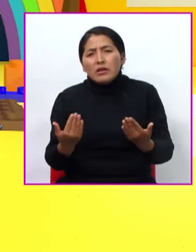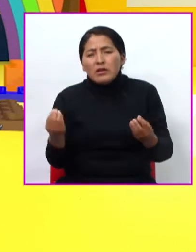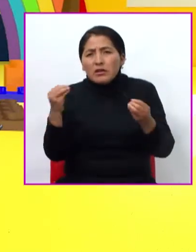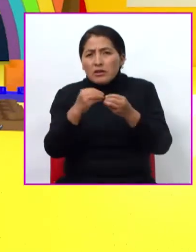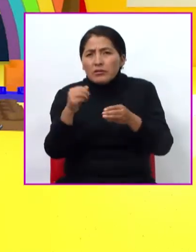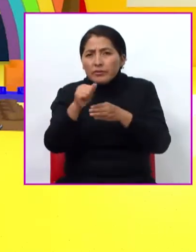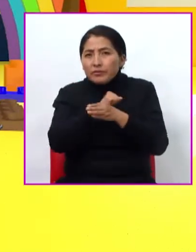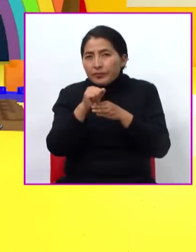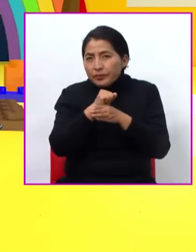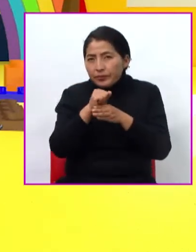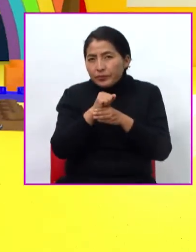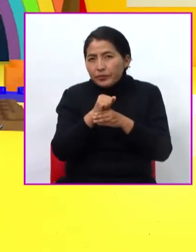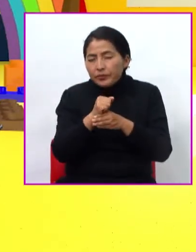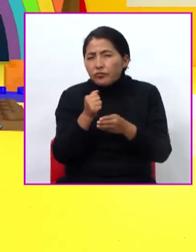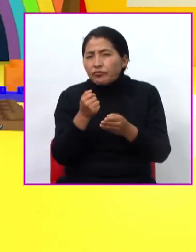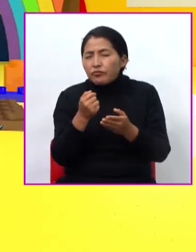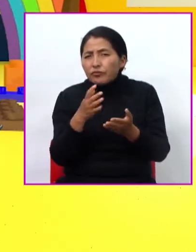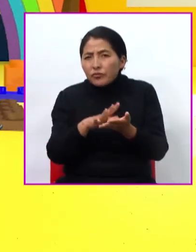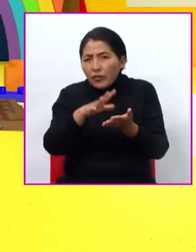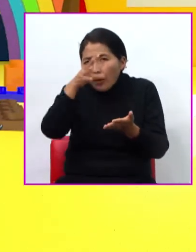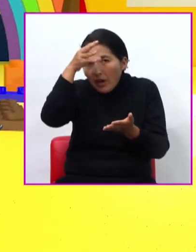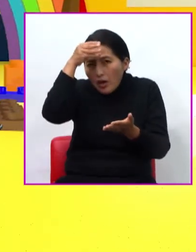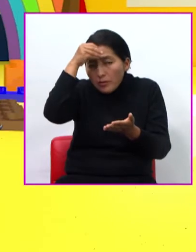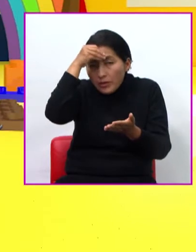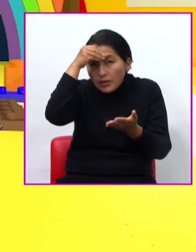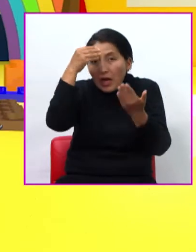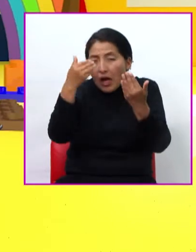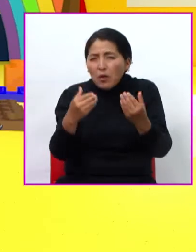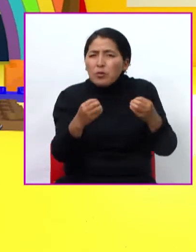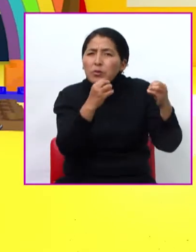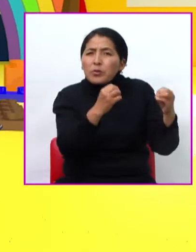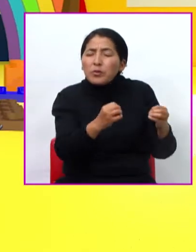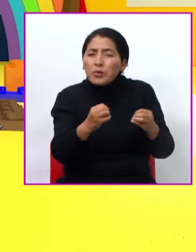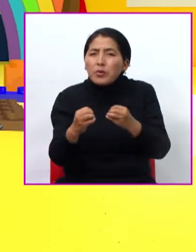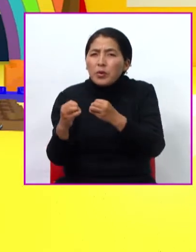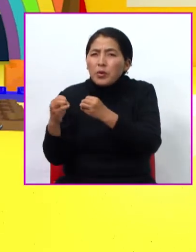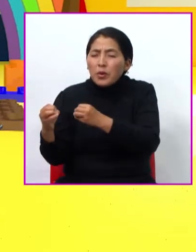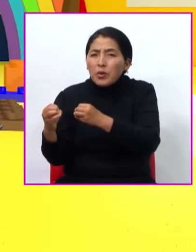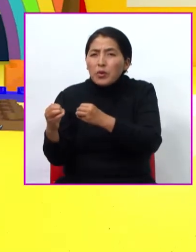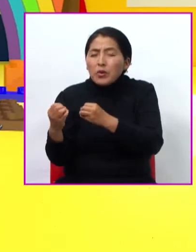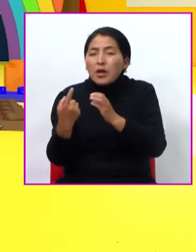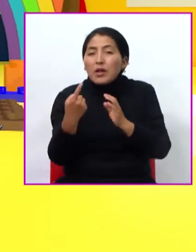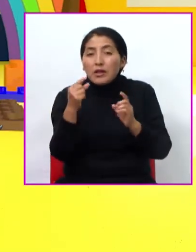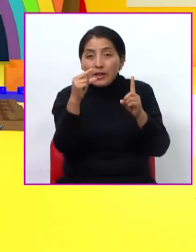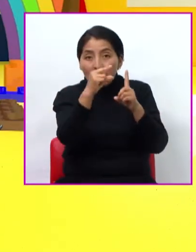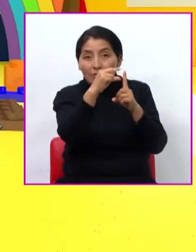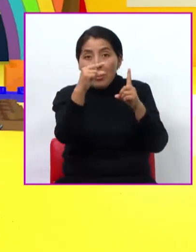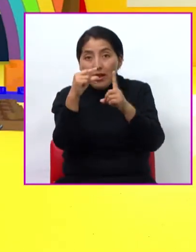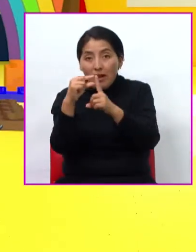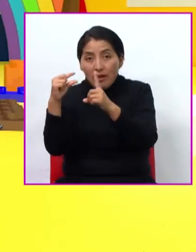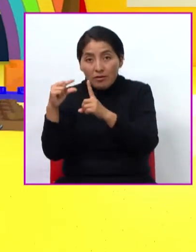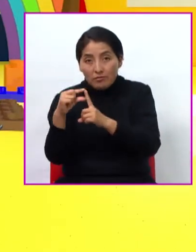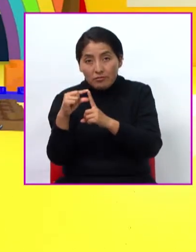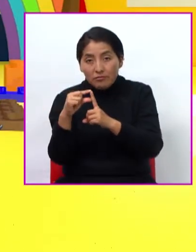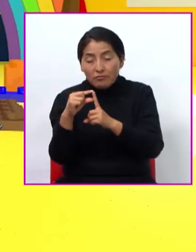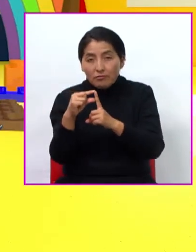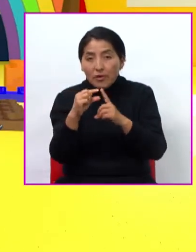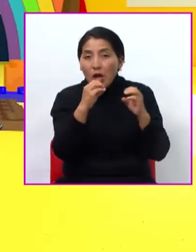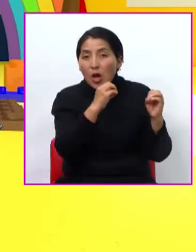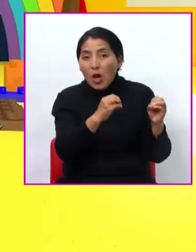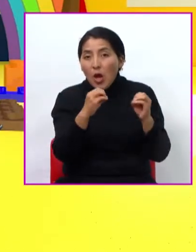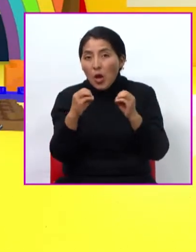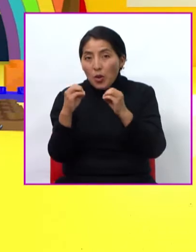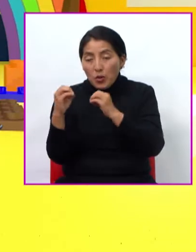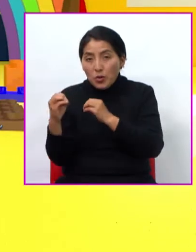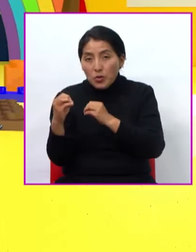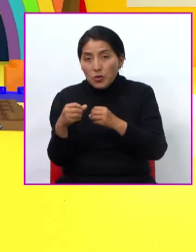lo que hemos aprendido ordenando las palabras que nos presentan en la casilla que le